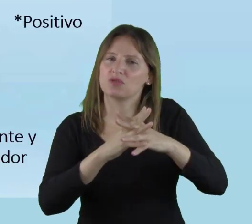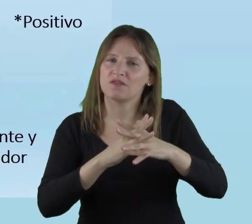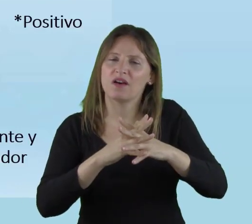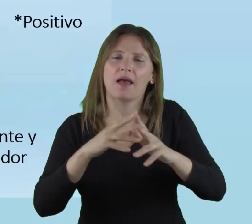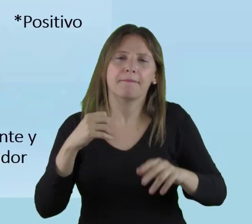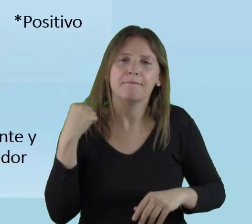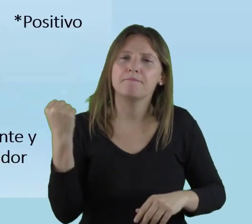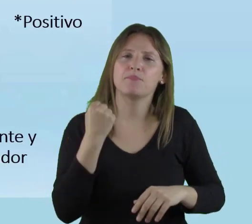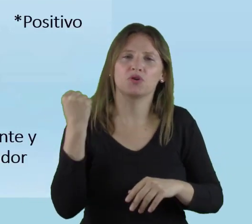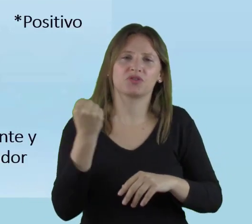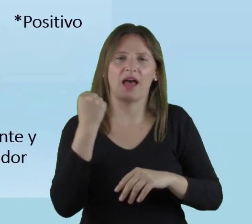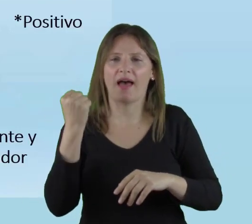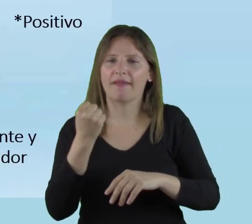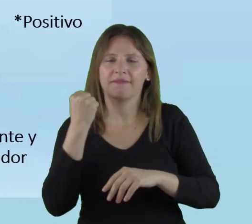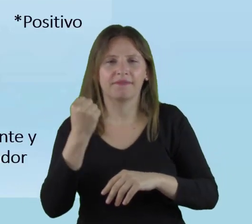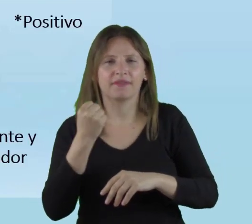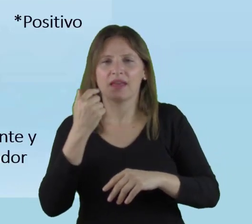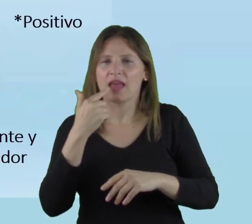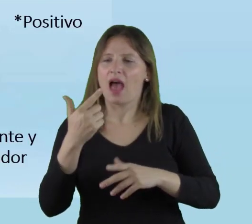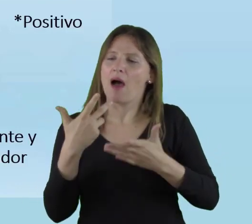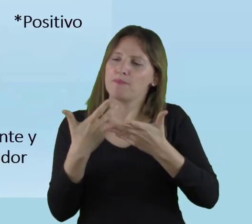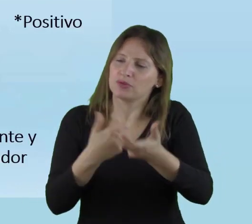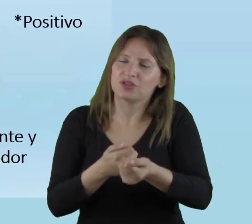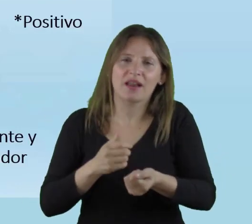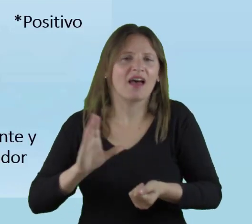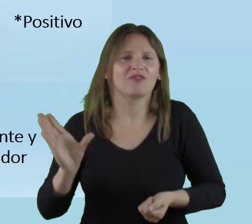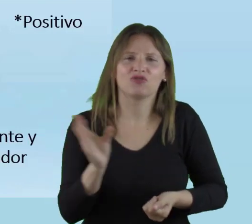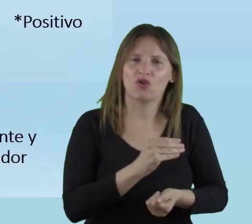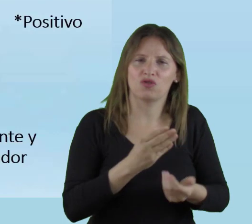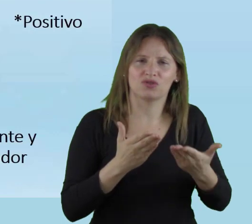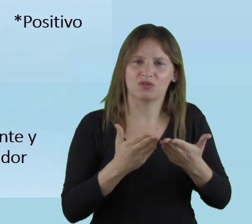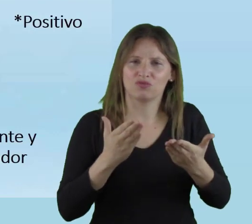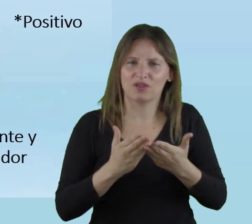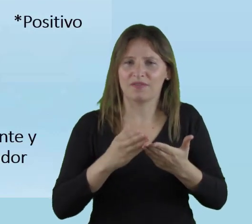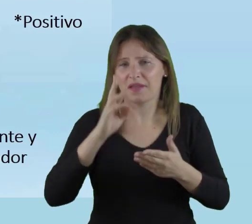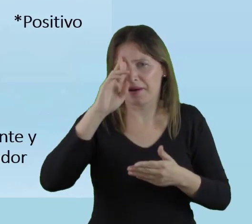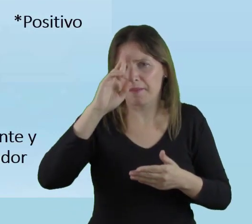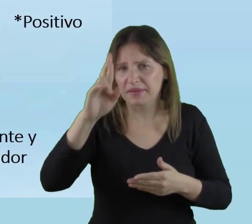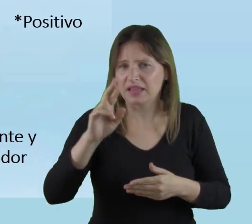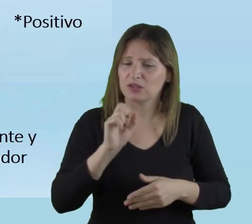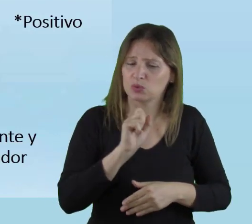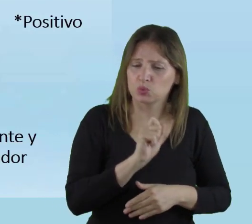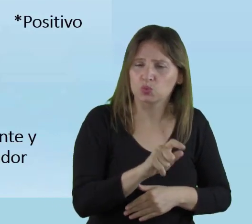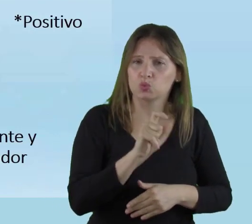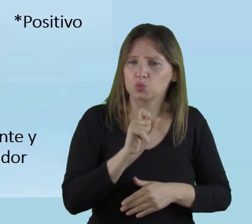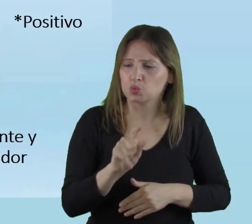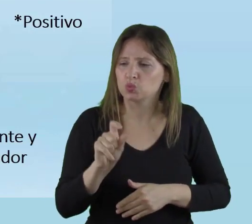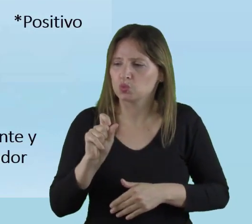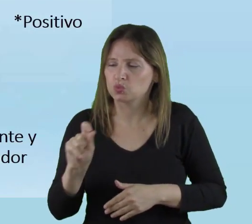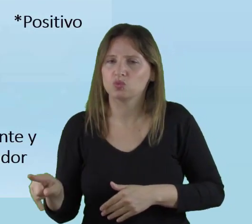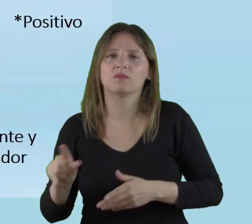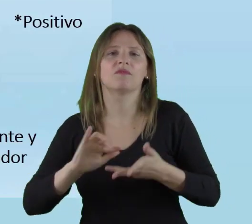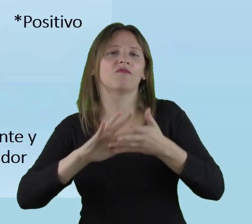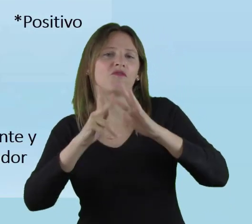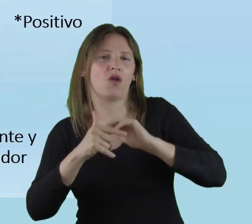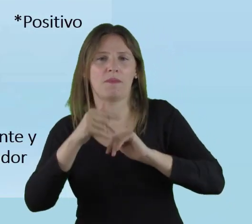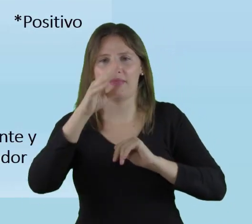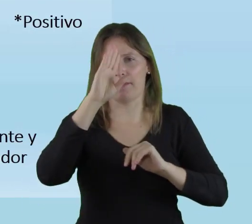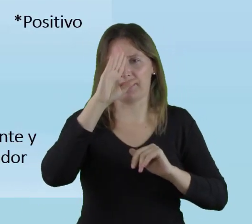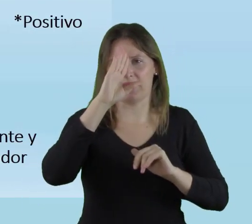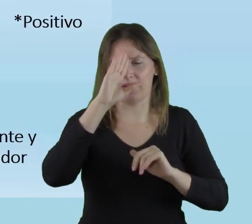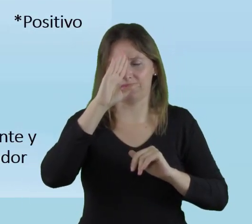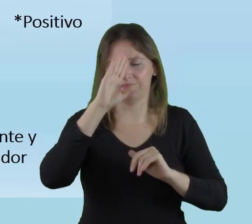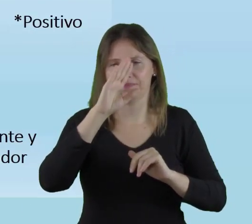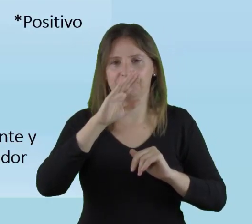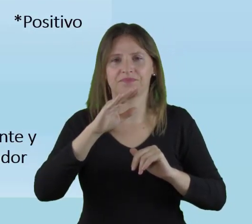acoger a todos los estudiantes respetando su natural forma de